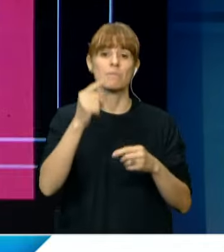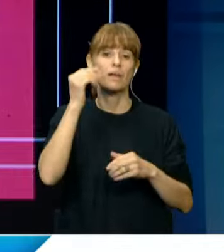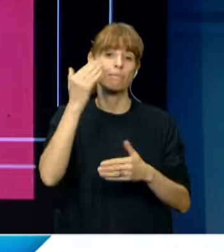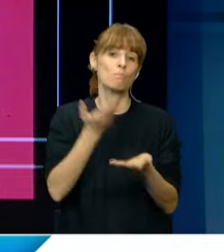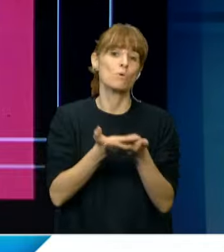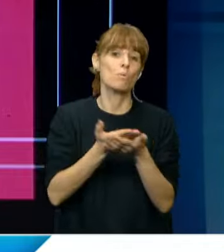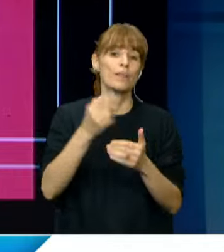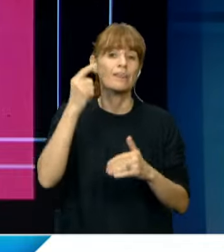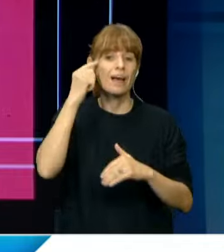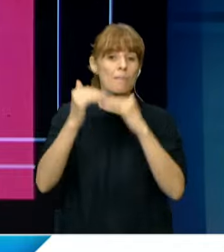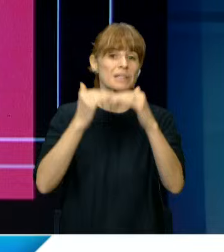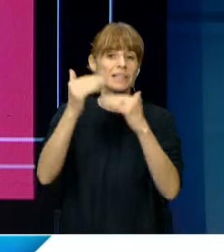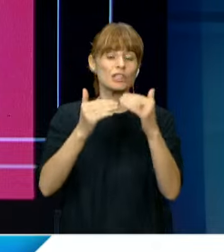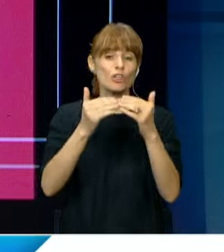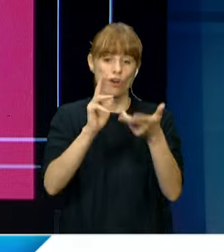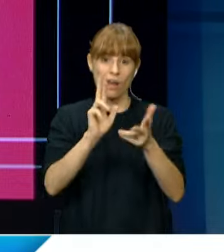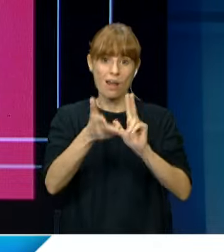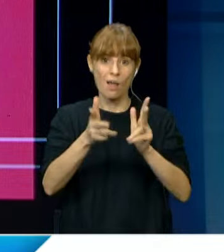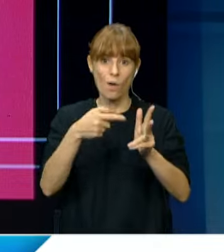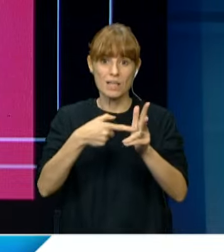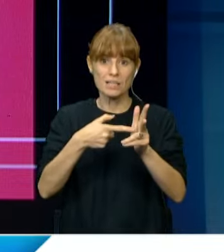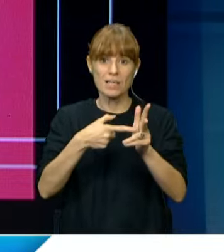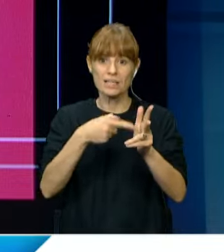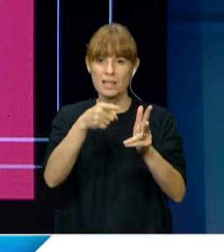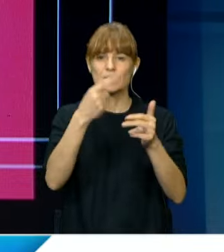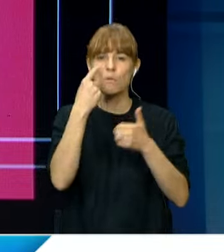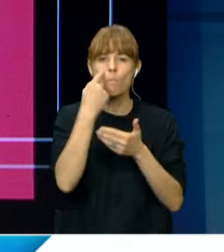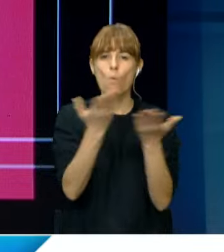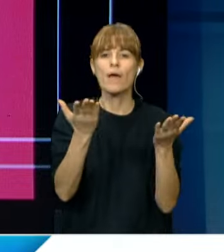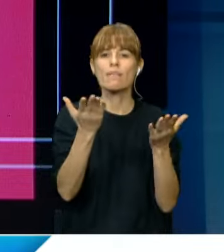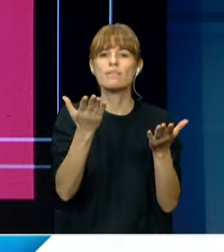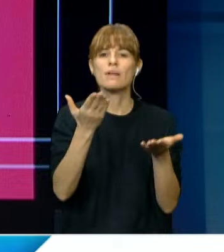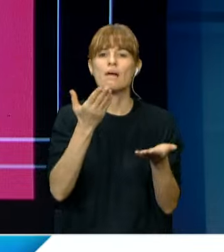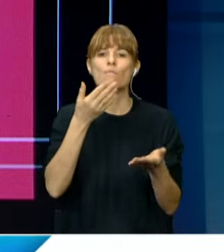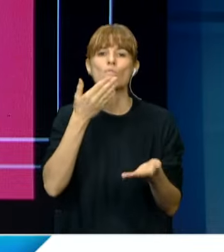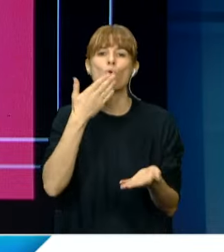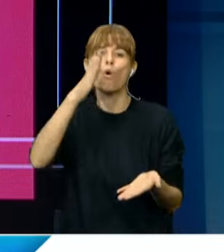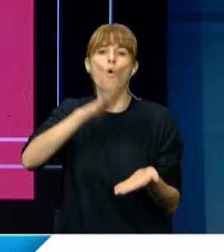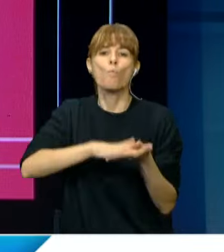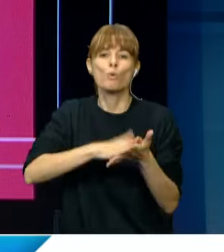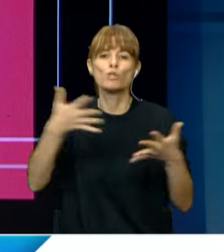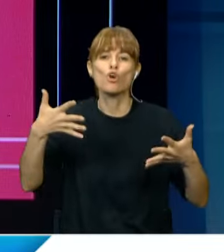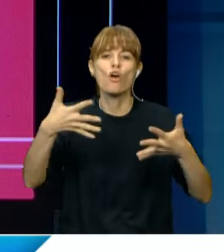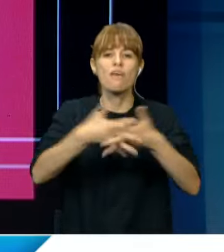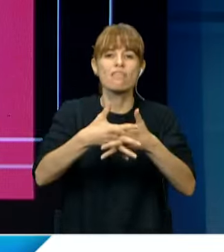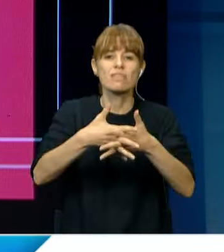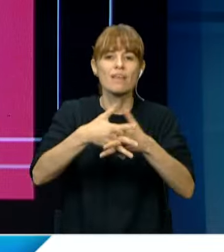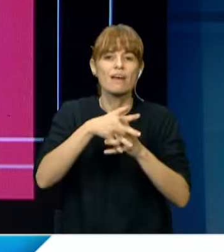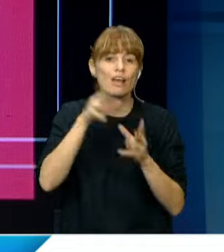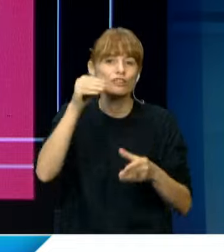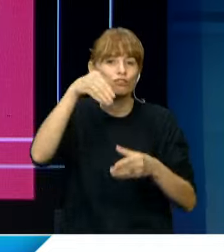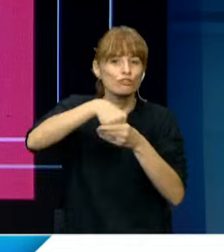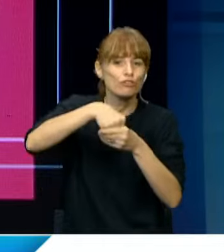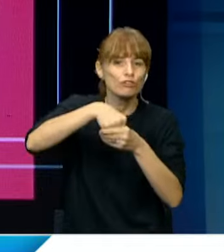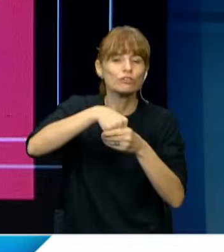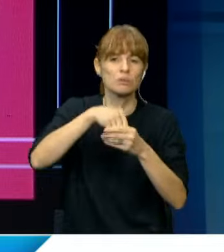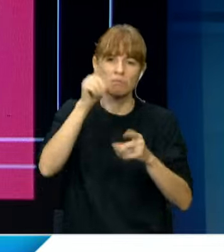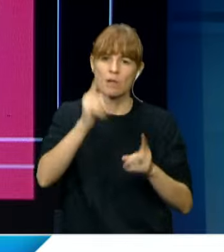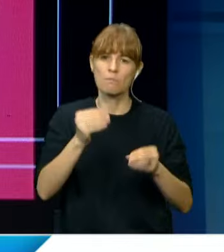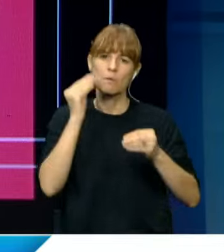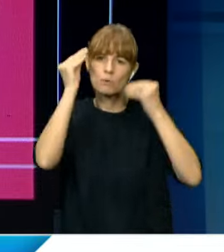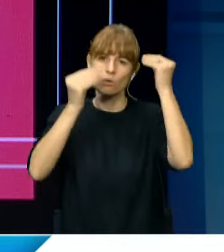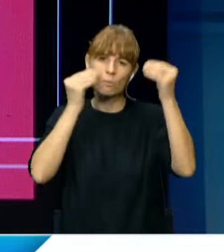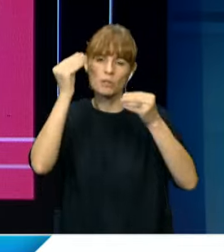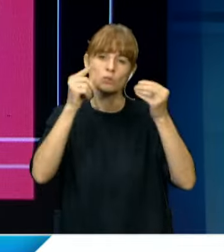de señas para demostrar compromiso de integración. Por otra parte, se expresó preocupación por el